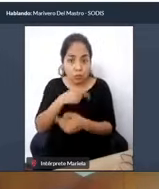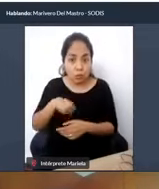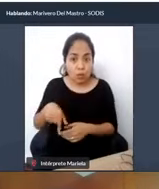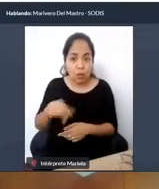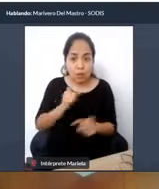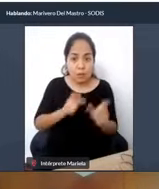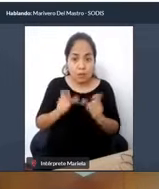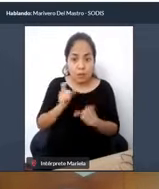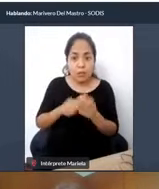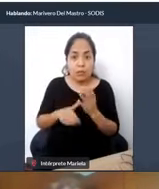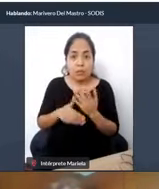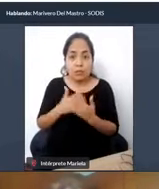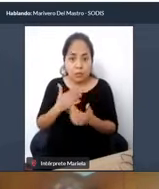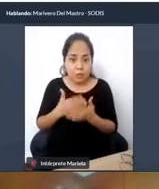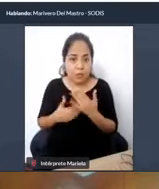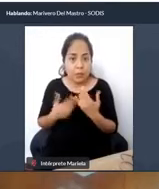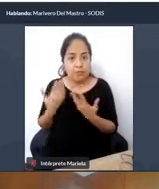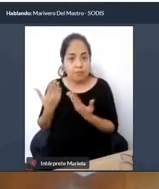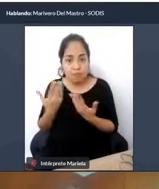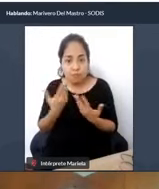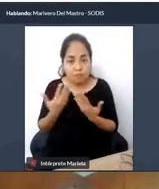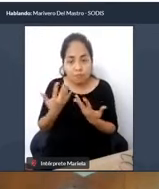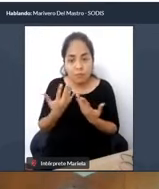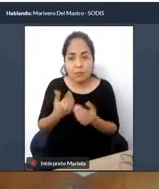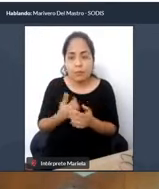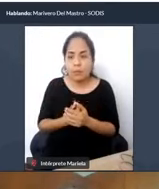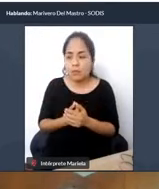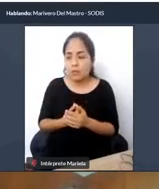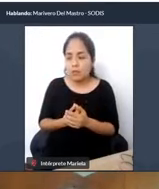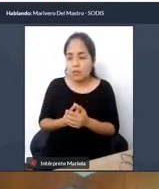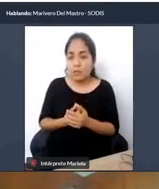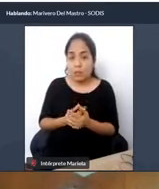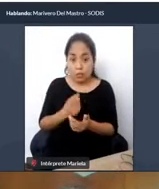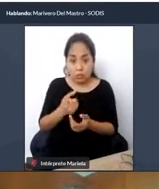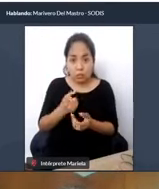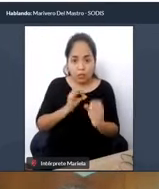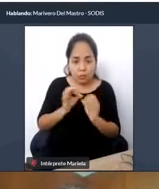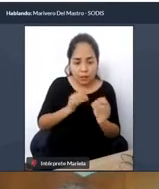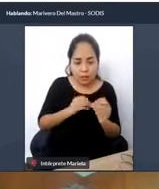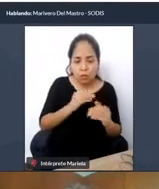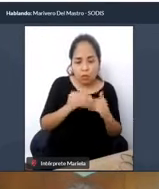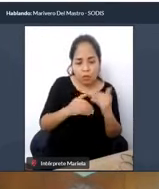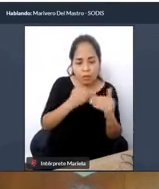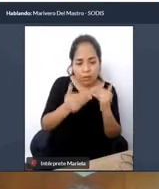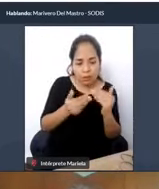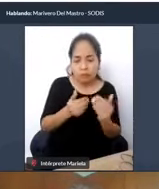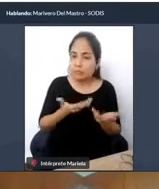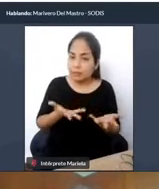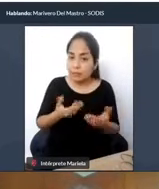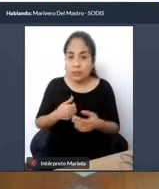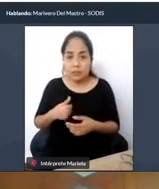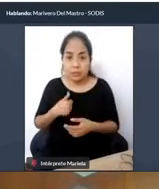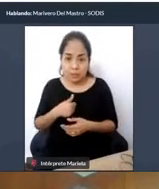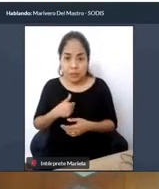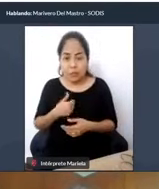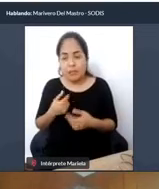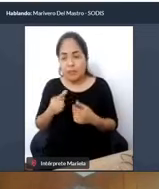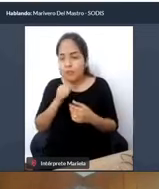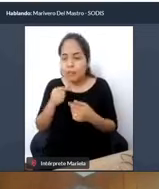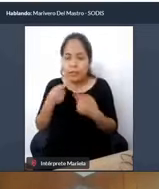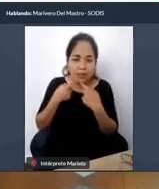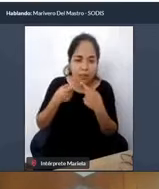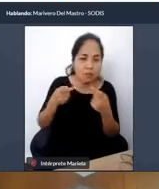discapacidad y obviamente los avances que se puede estar dando y que, bueno, lamentablemente no es muy difundido porque,